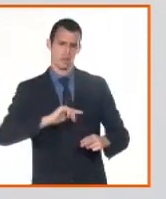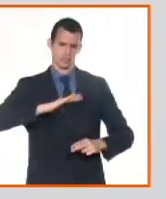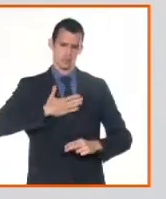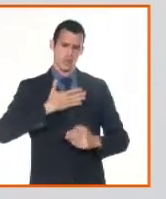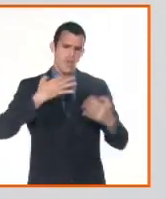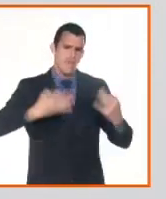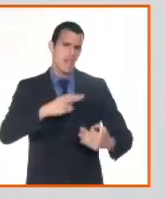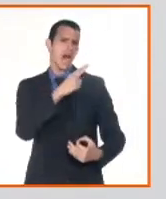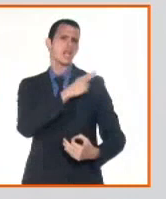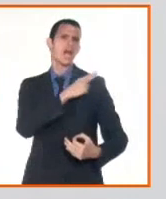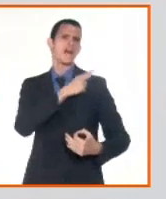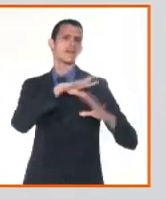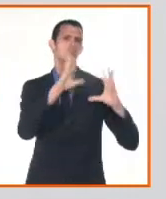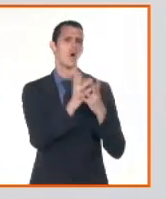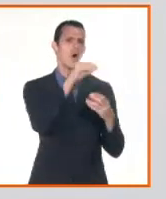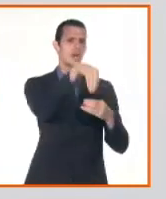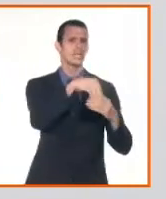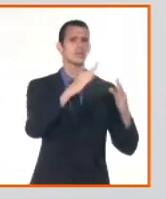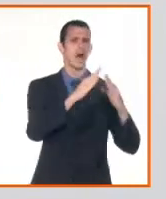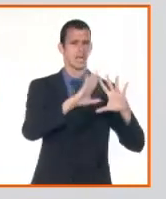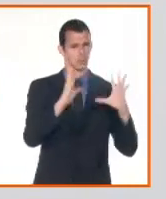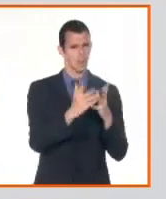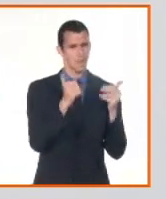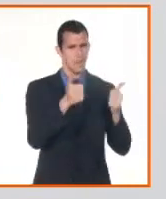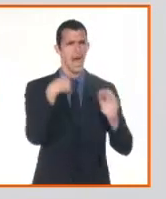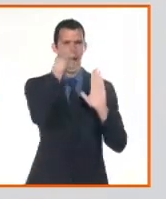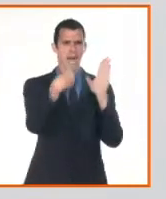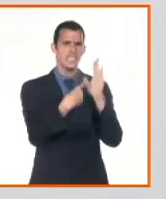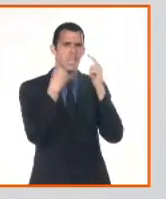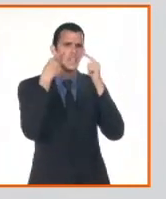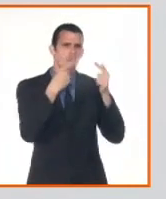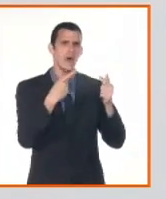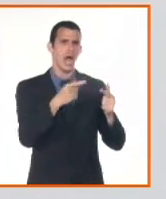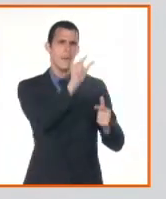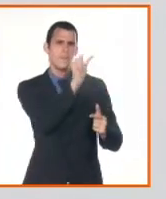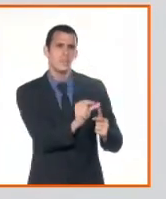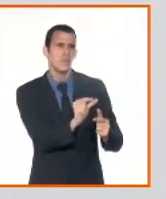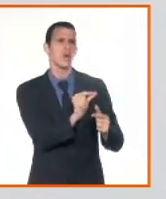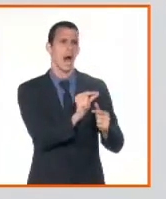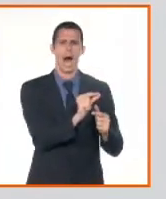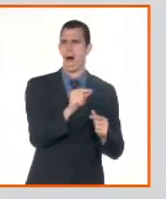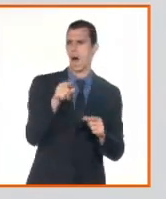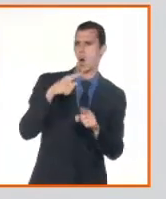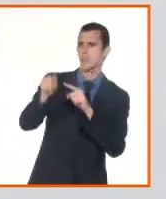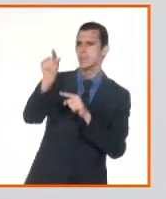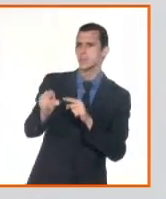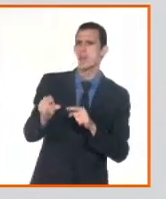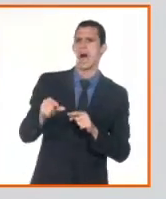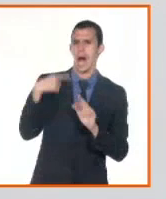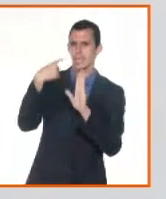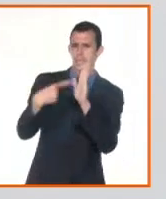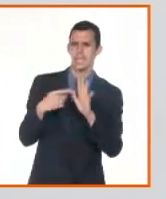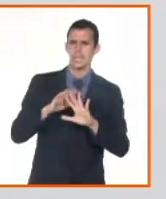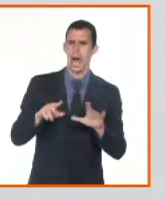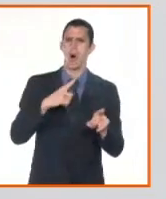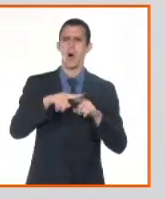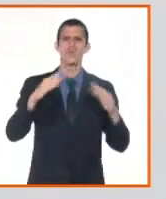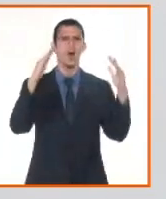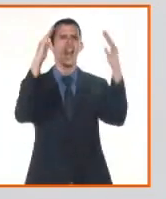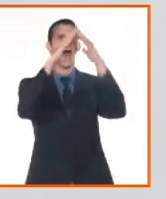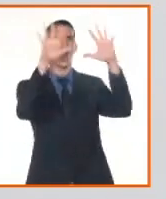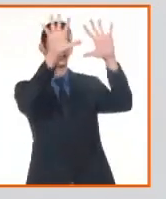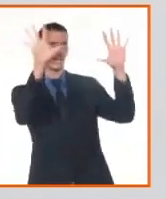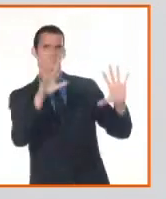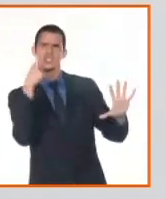cuáles son las características de ese bien. Entonces, toda una información que te permite realmente